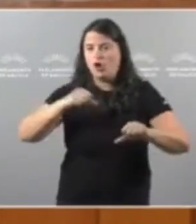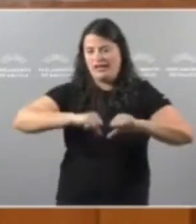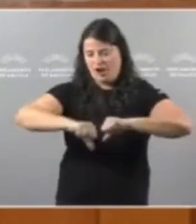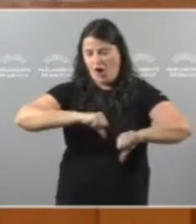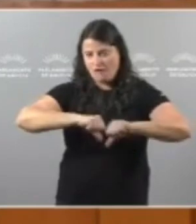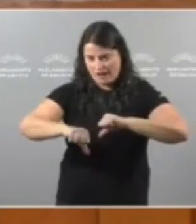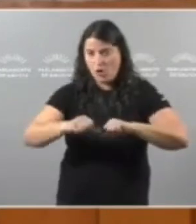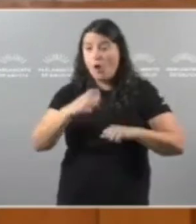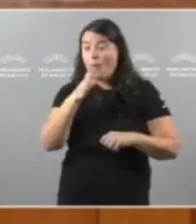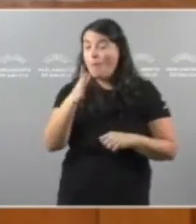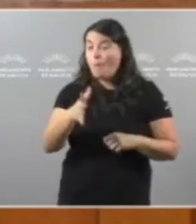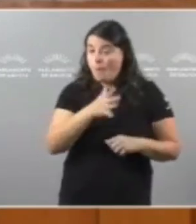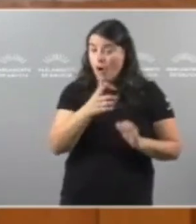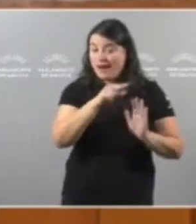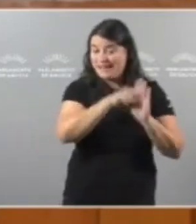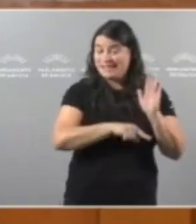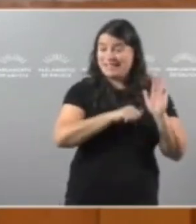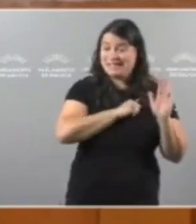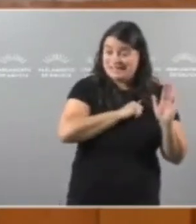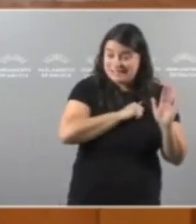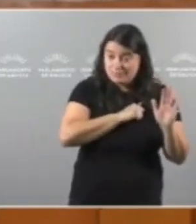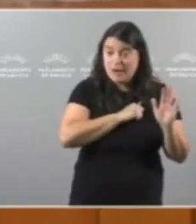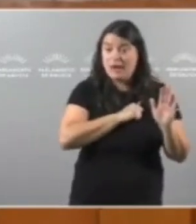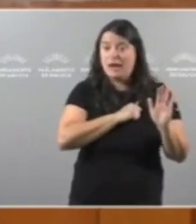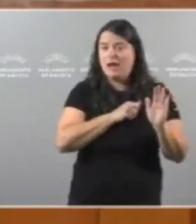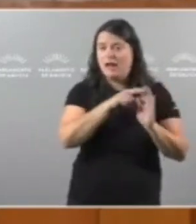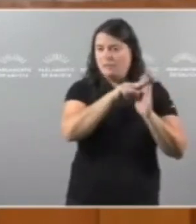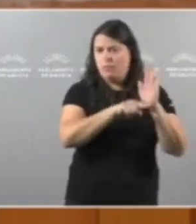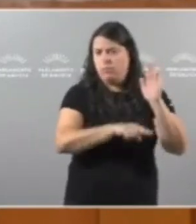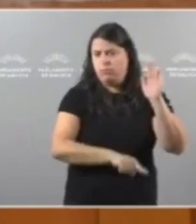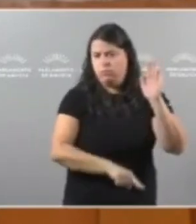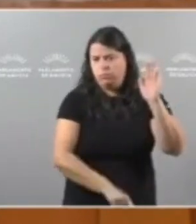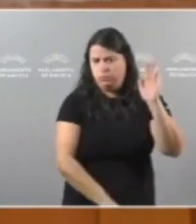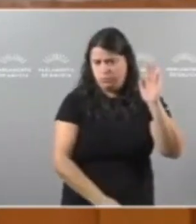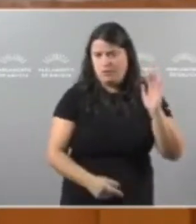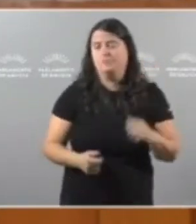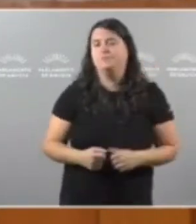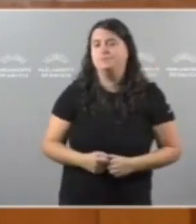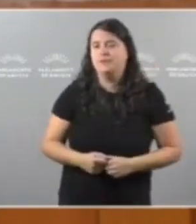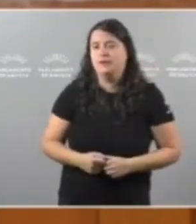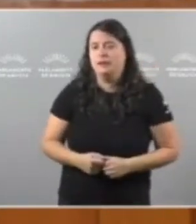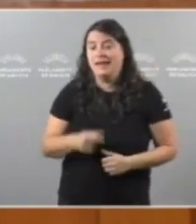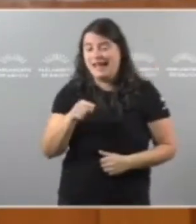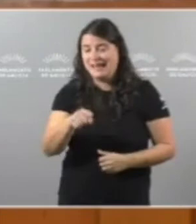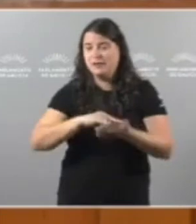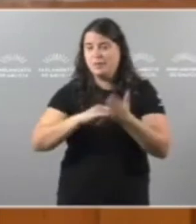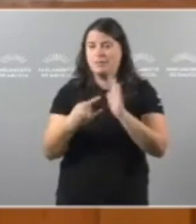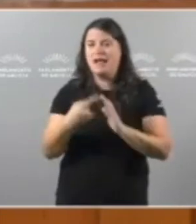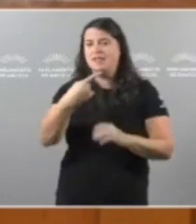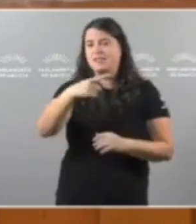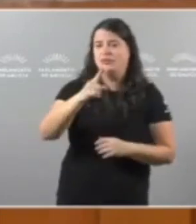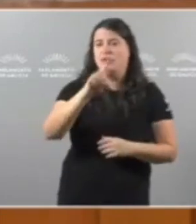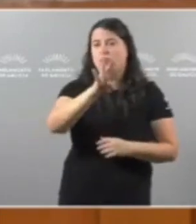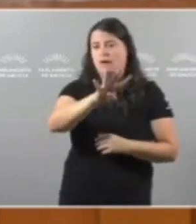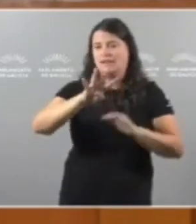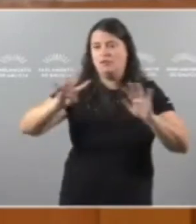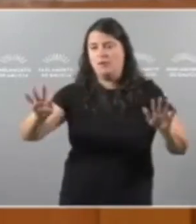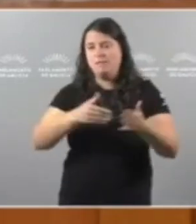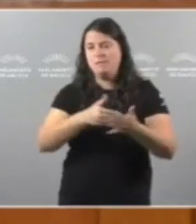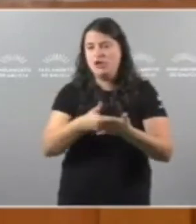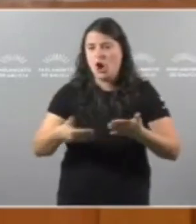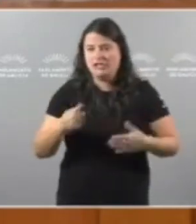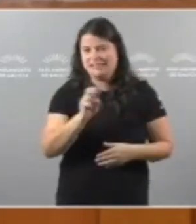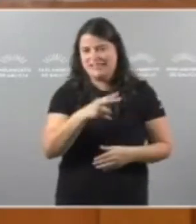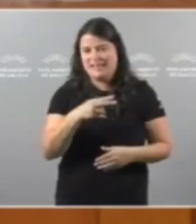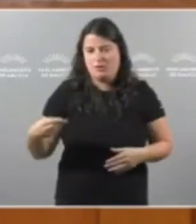Porque esas listas de espera Non pararon De medrar Incorporamos Ese plan Con 149 millóns De